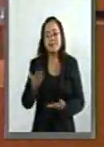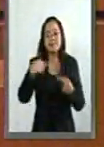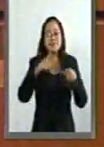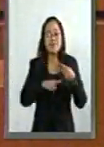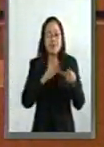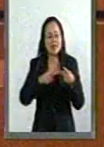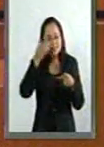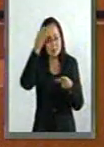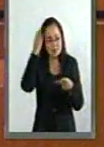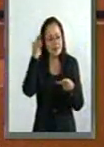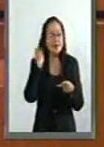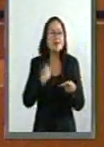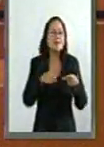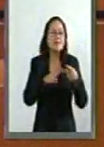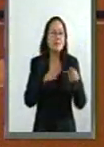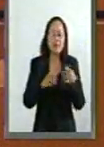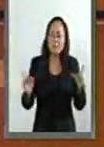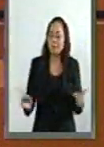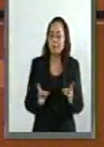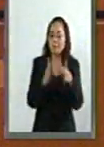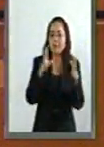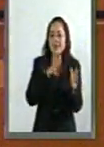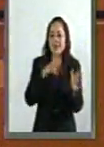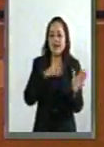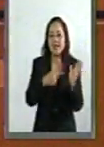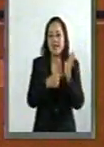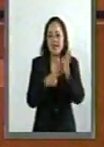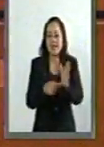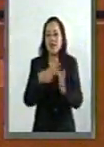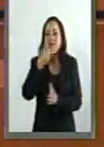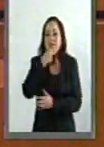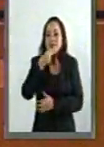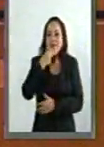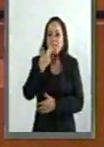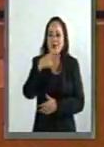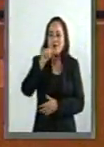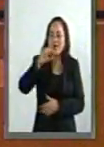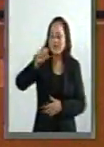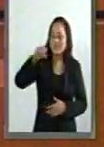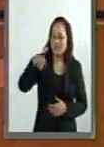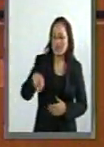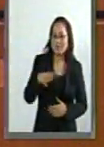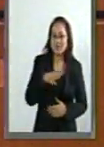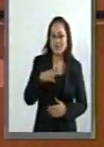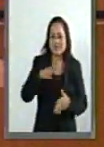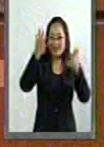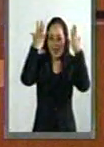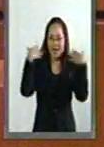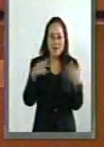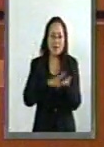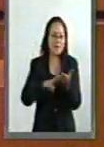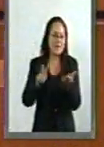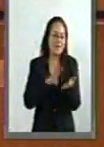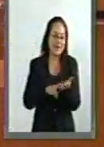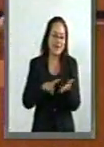Inesperadamente aparece el guasón con su pelo verde